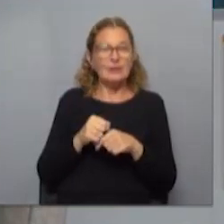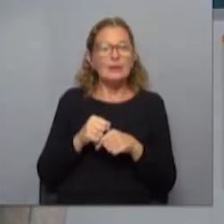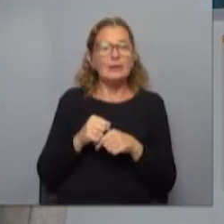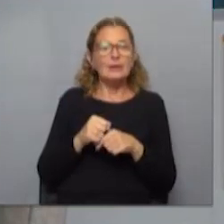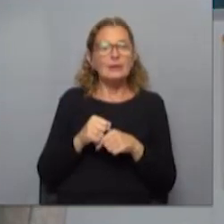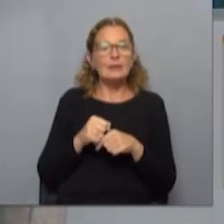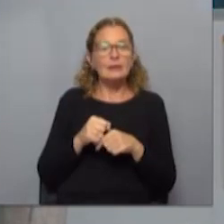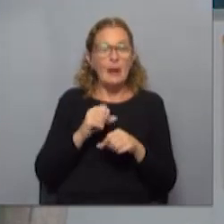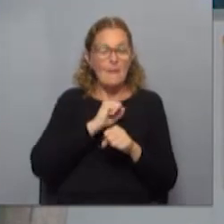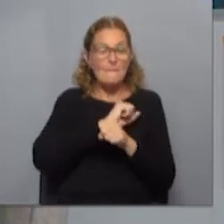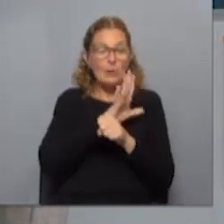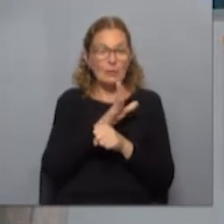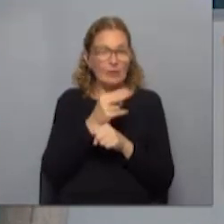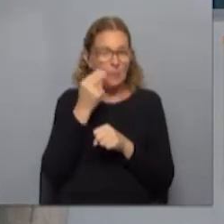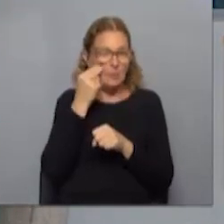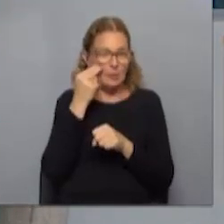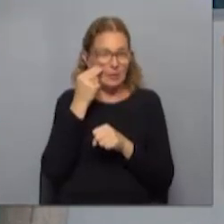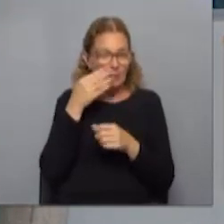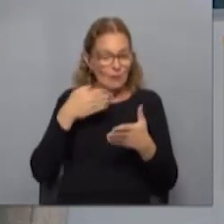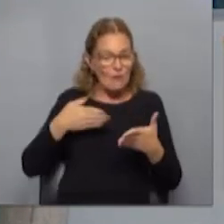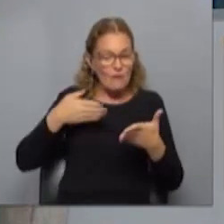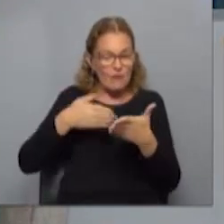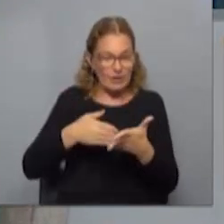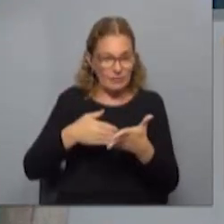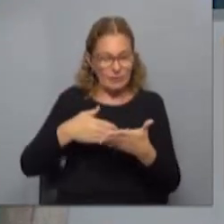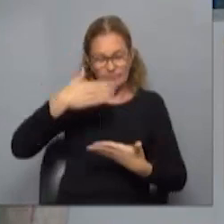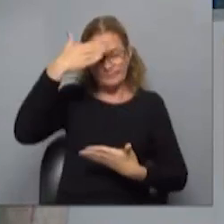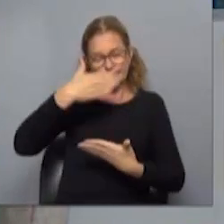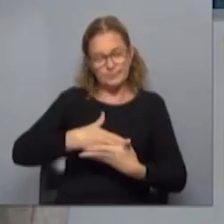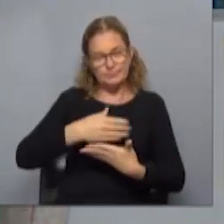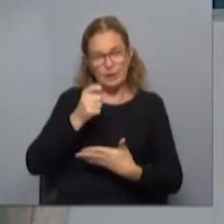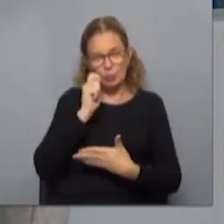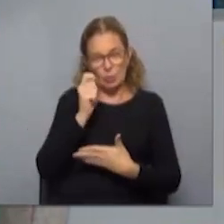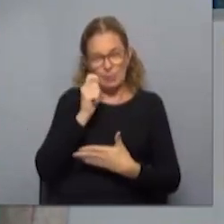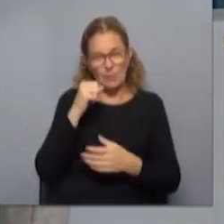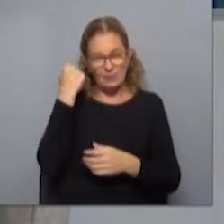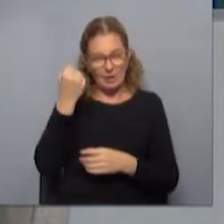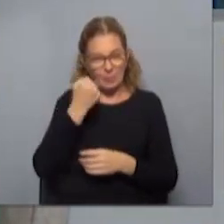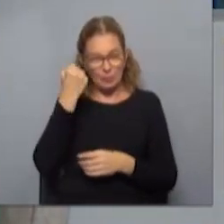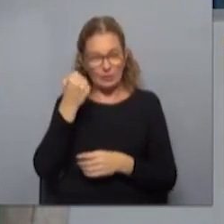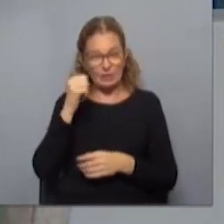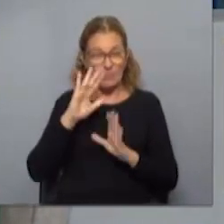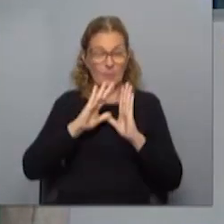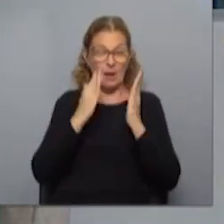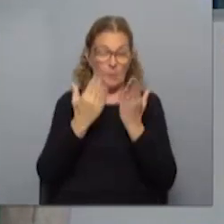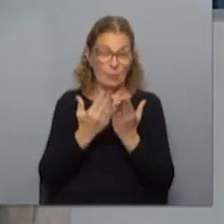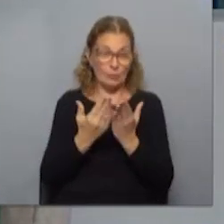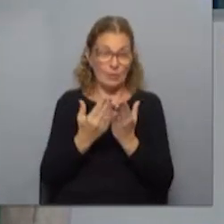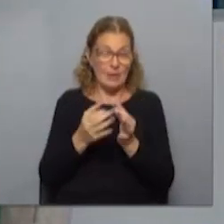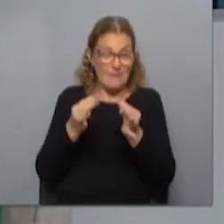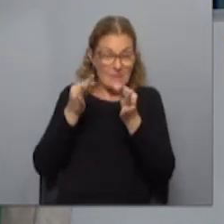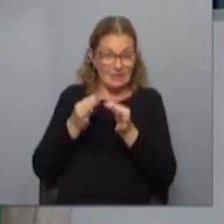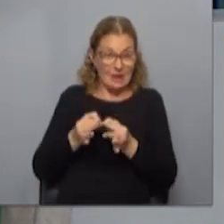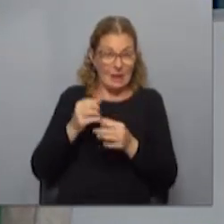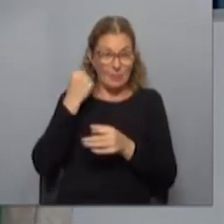Y la pandemia de COVID-19 fue un freno en seco para la actividad turística tan importante para el mundo y tan especialmente